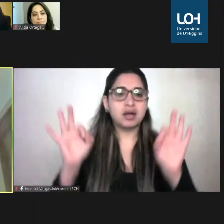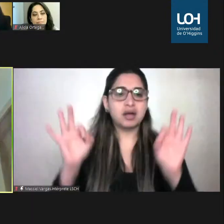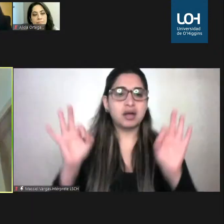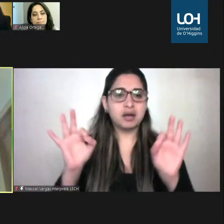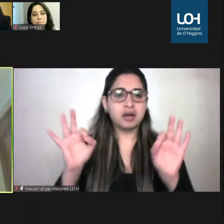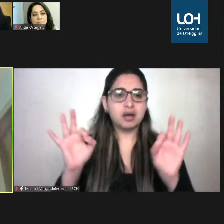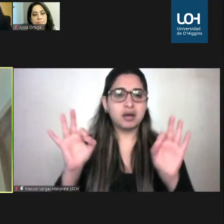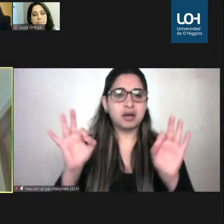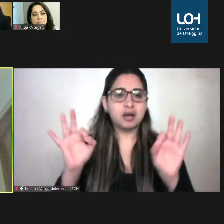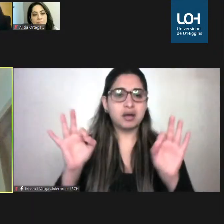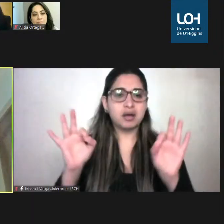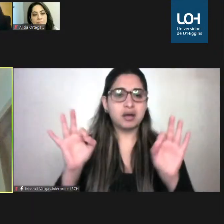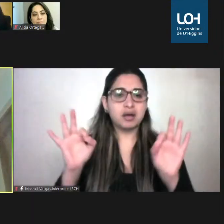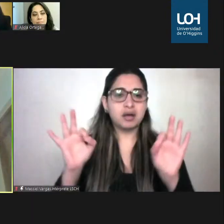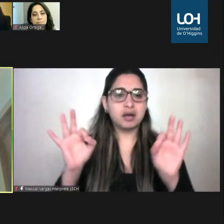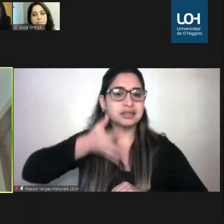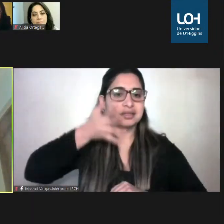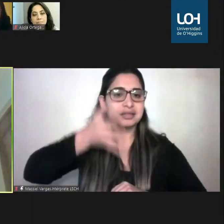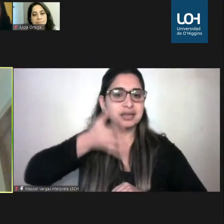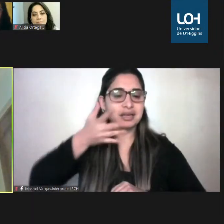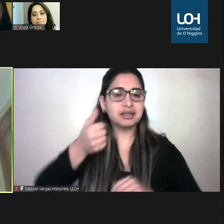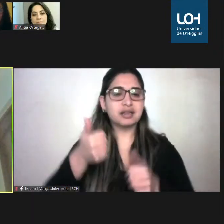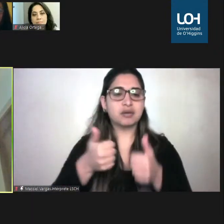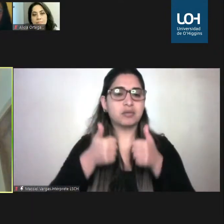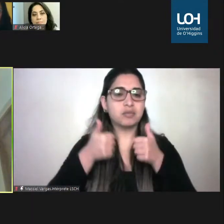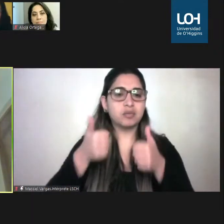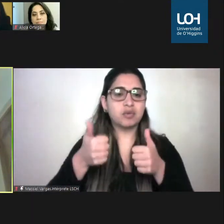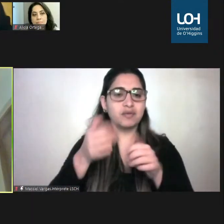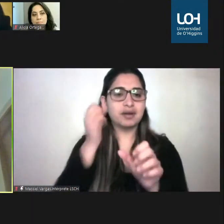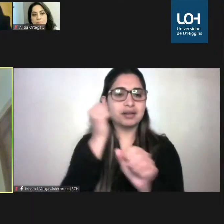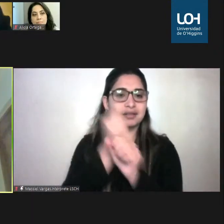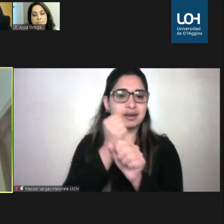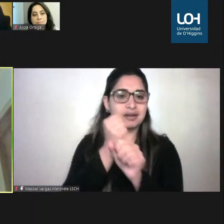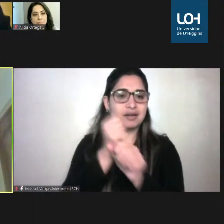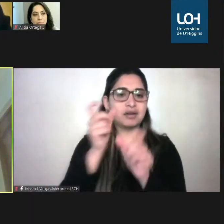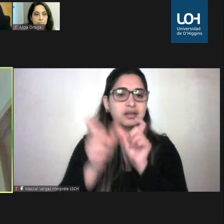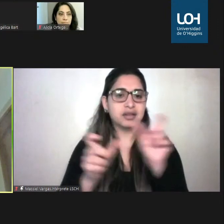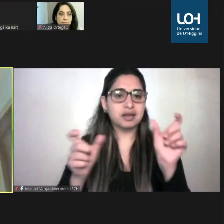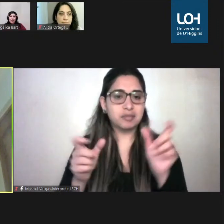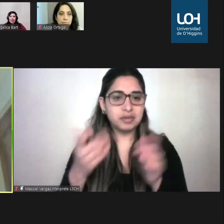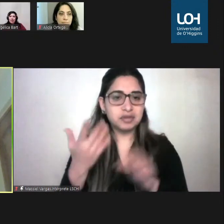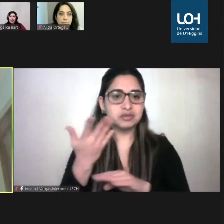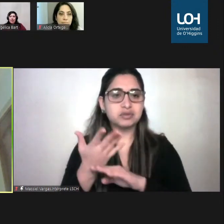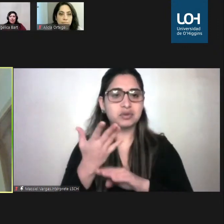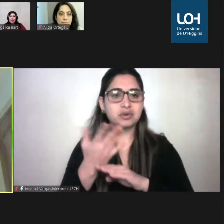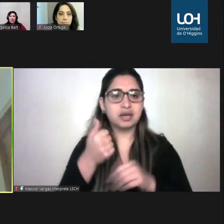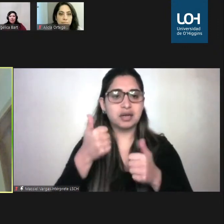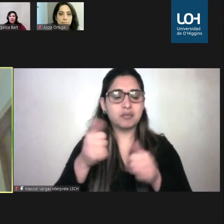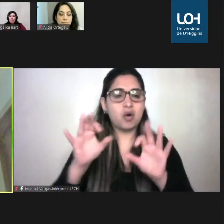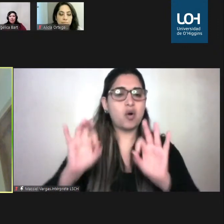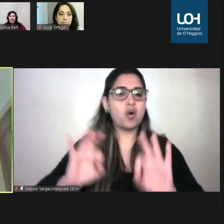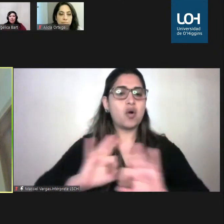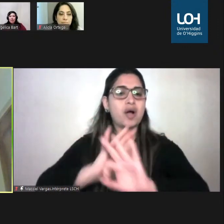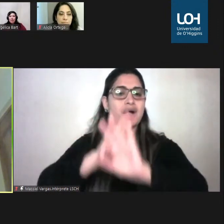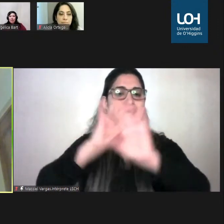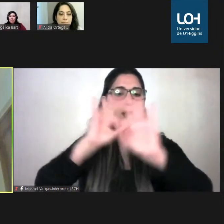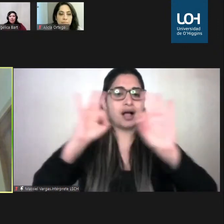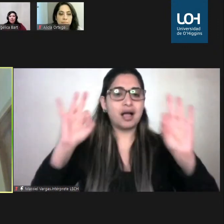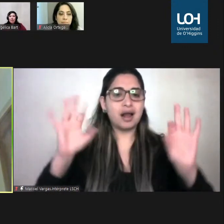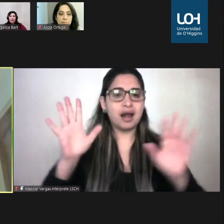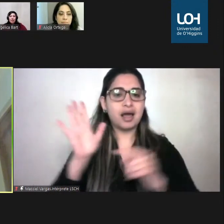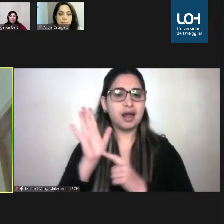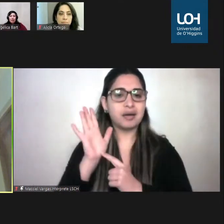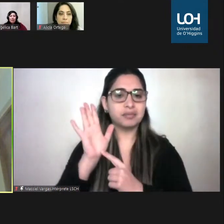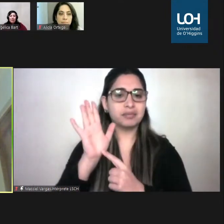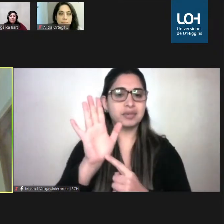expositoras gran trabajo estimadas la verdad que muy claras sus presentaciones y se